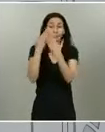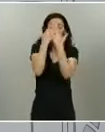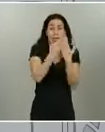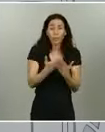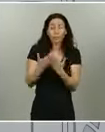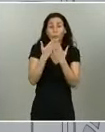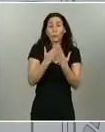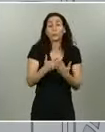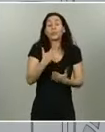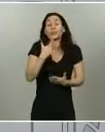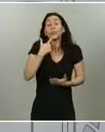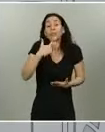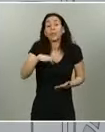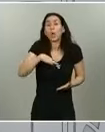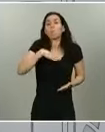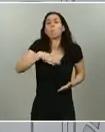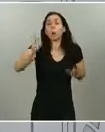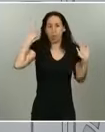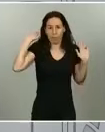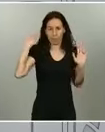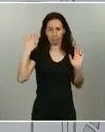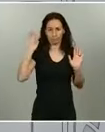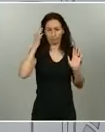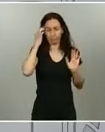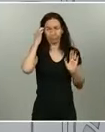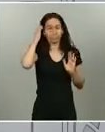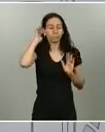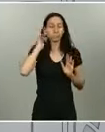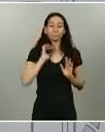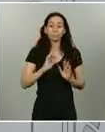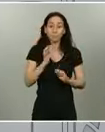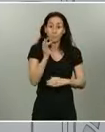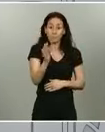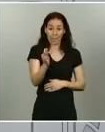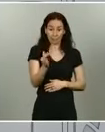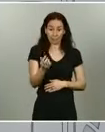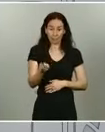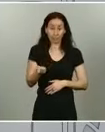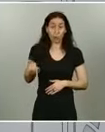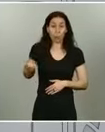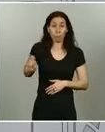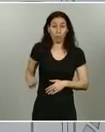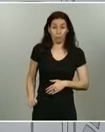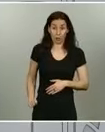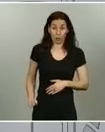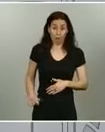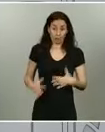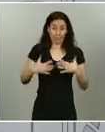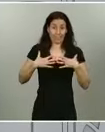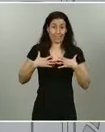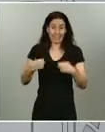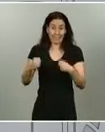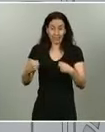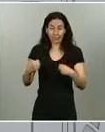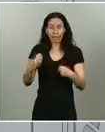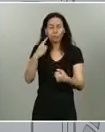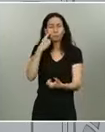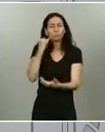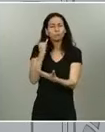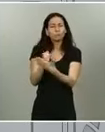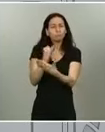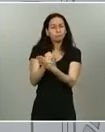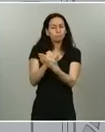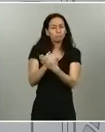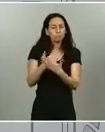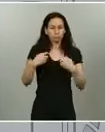hecho, cuando un profesional sanitario va a practicar sobre un paciente en sus vías respiratorias alguna